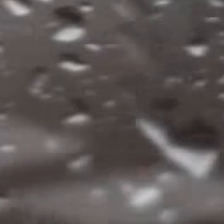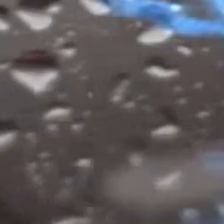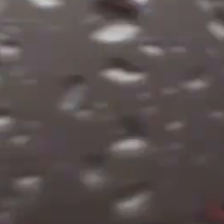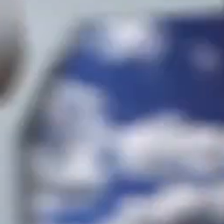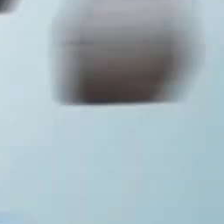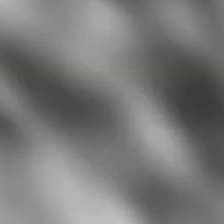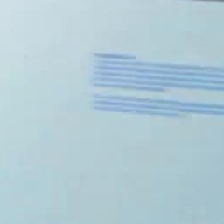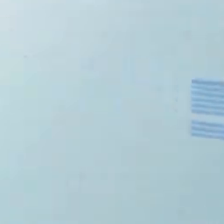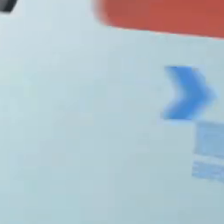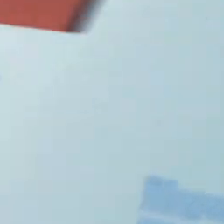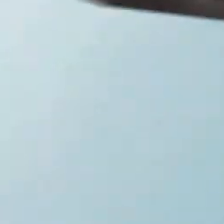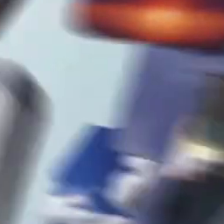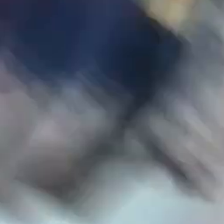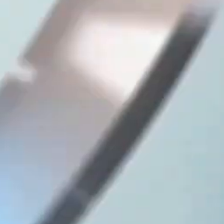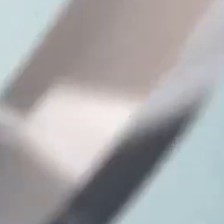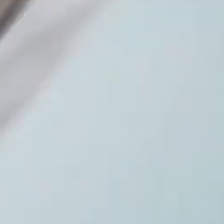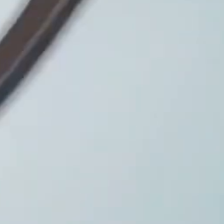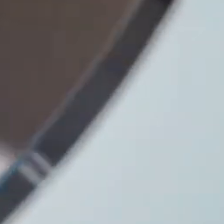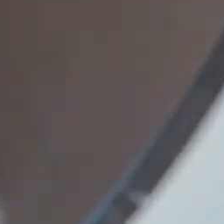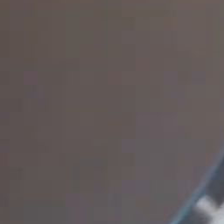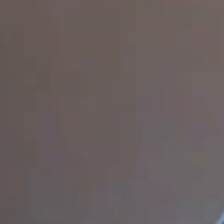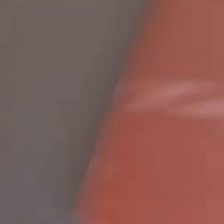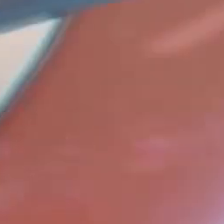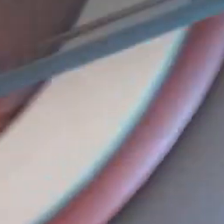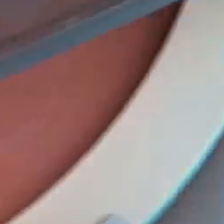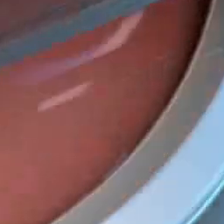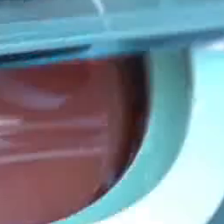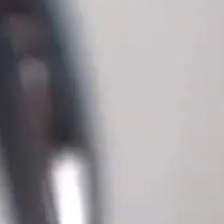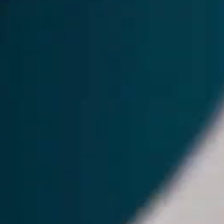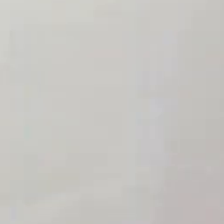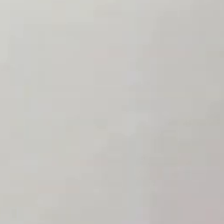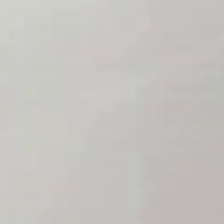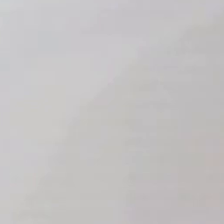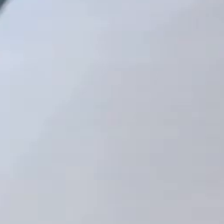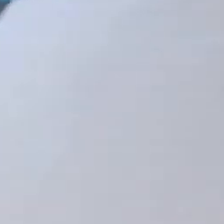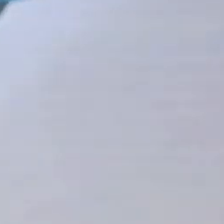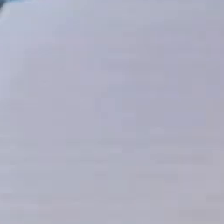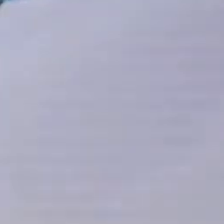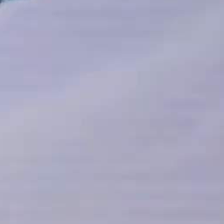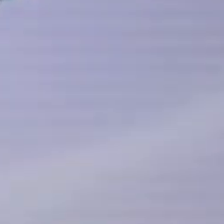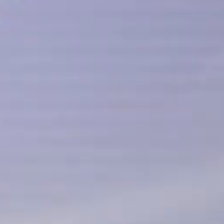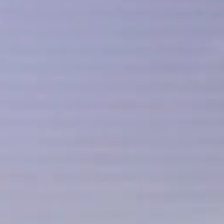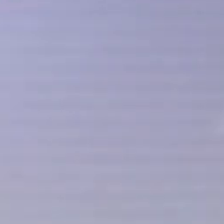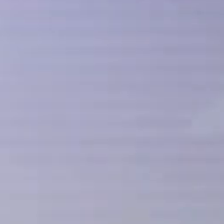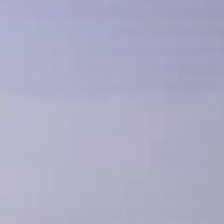porque muchas gracias por ver el video,